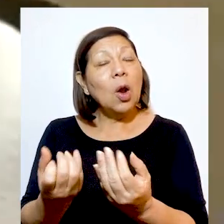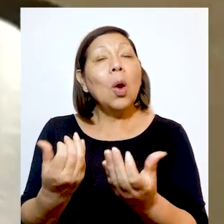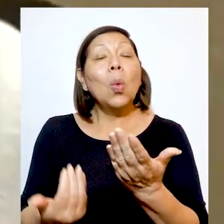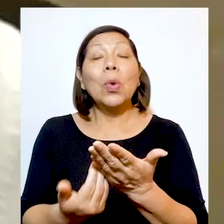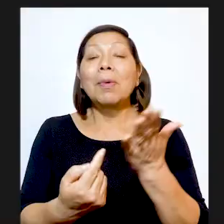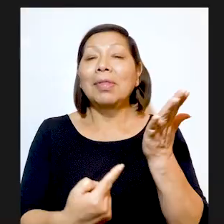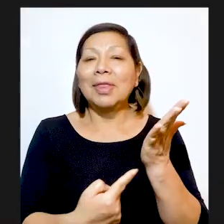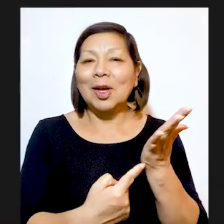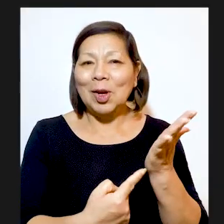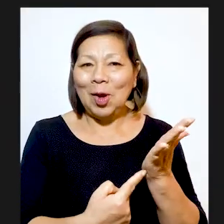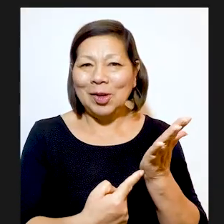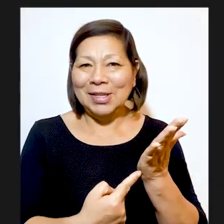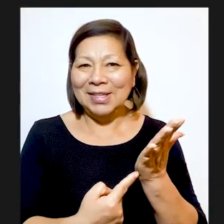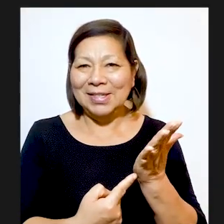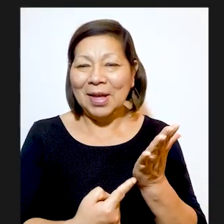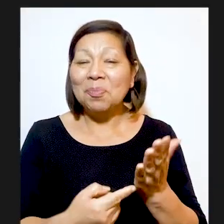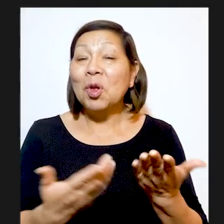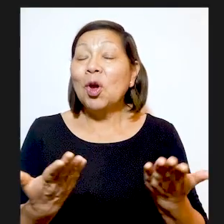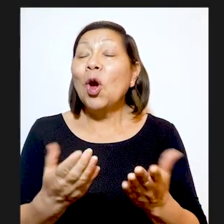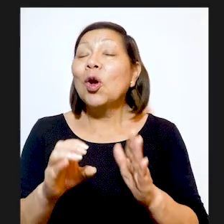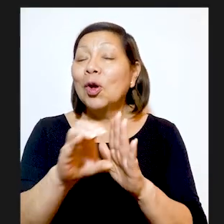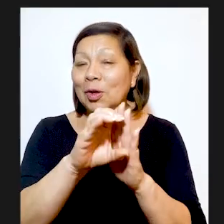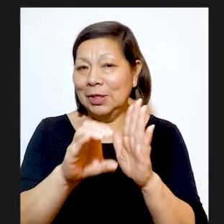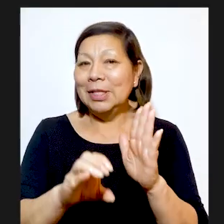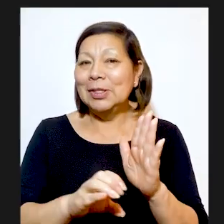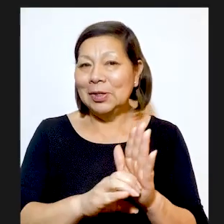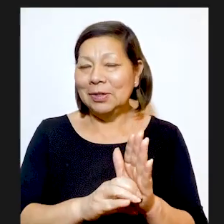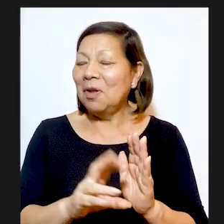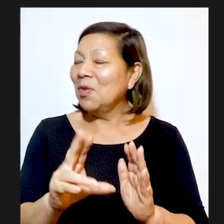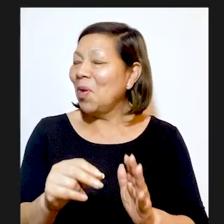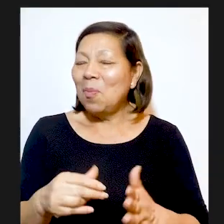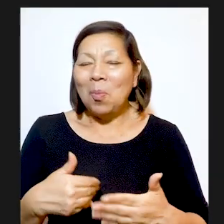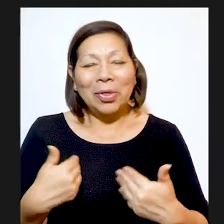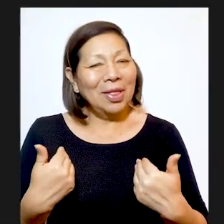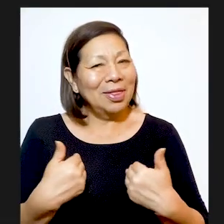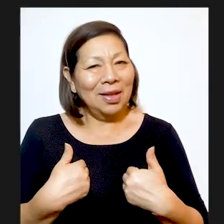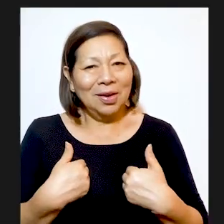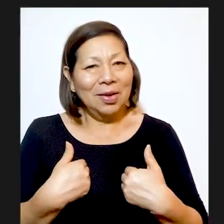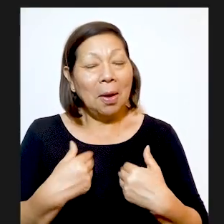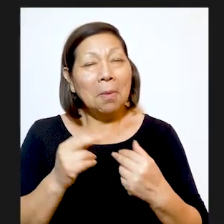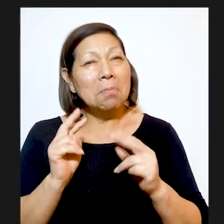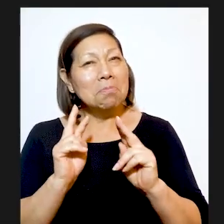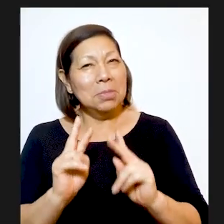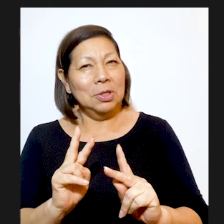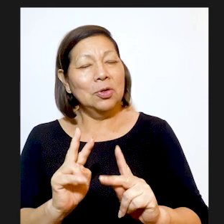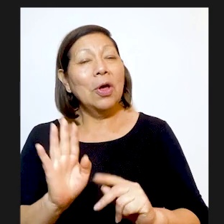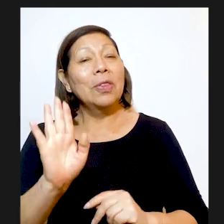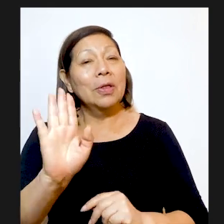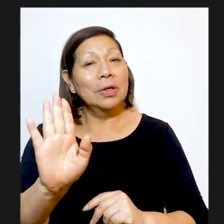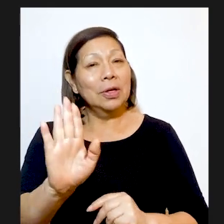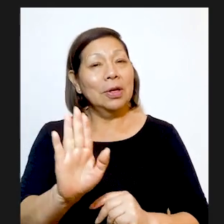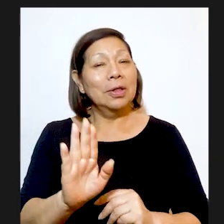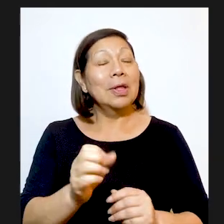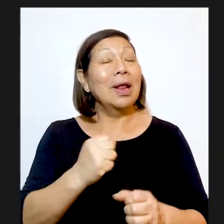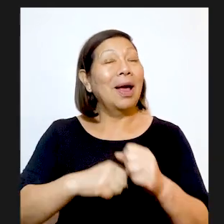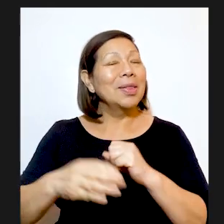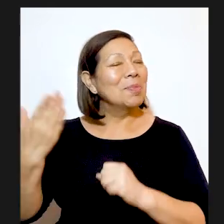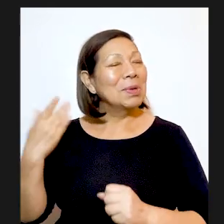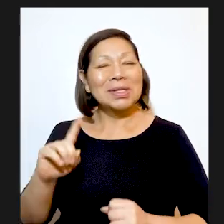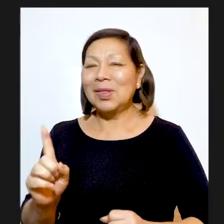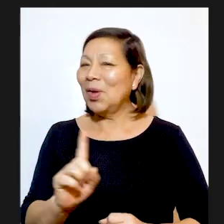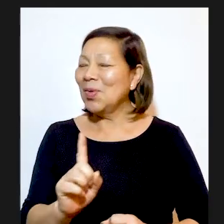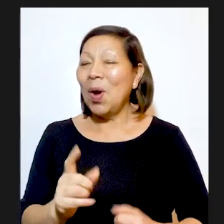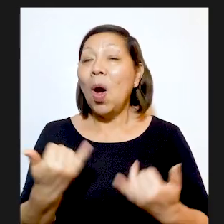tecnología, donde la justicia constitucional no puede tener una visión del derecho del siglo pasado,